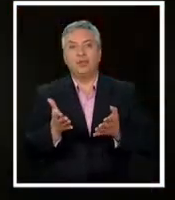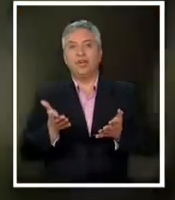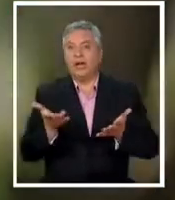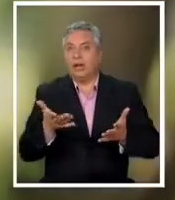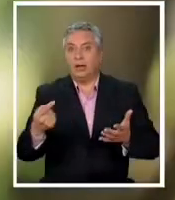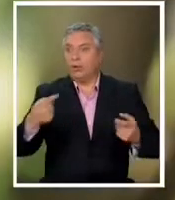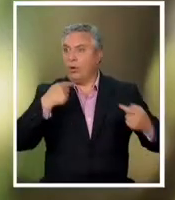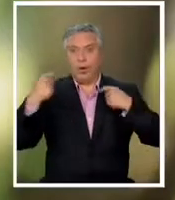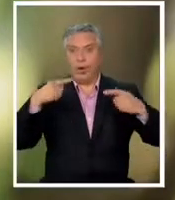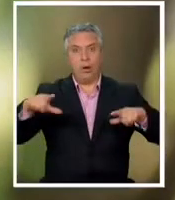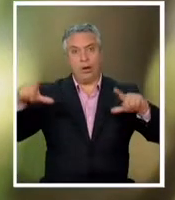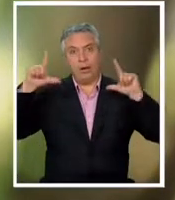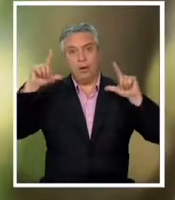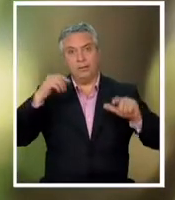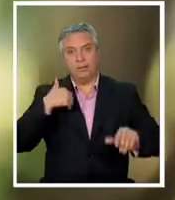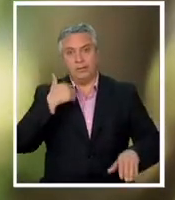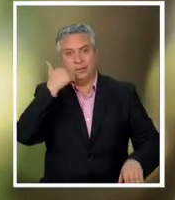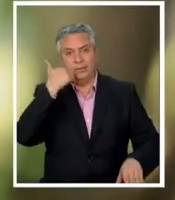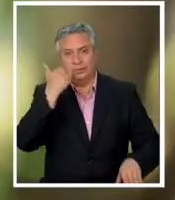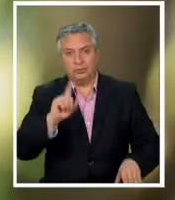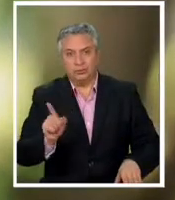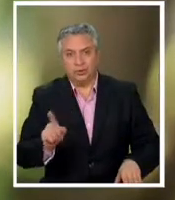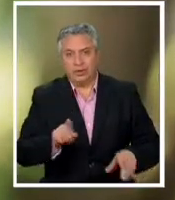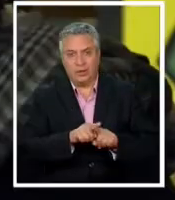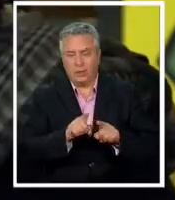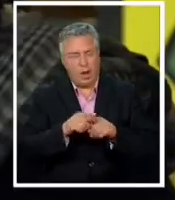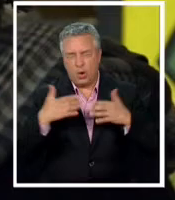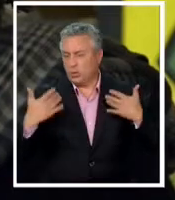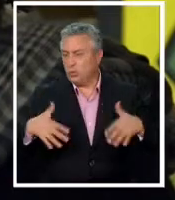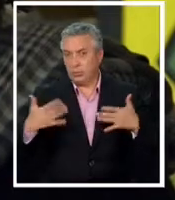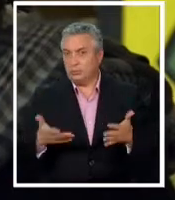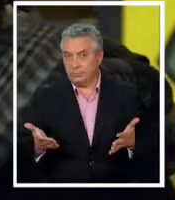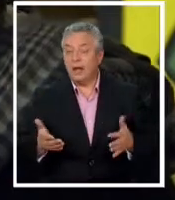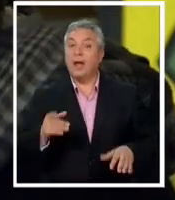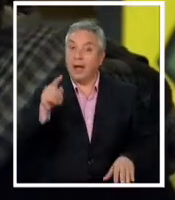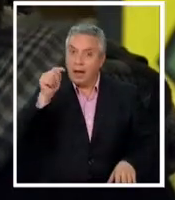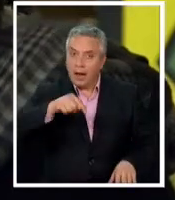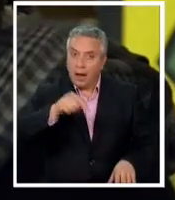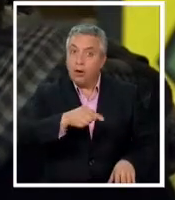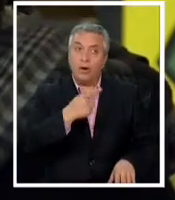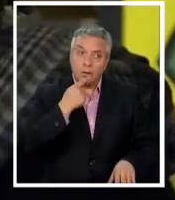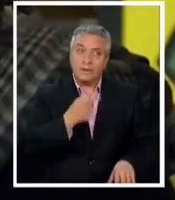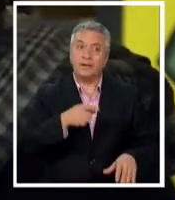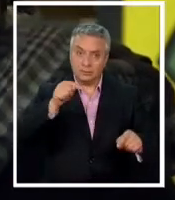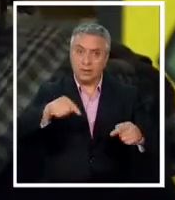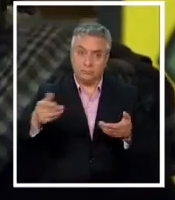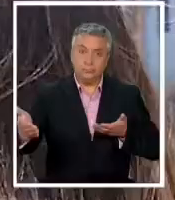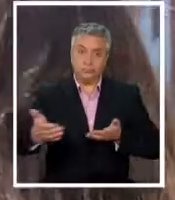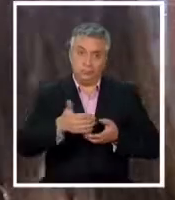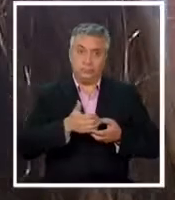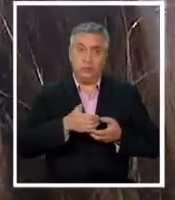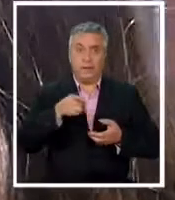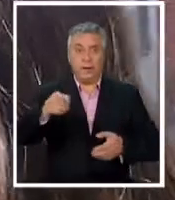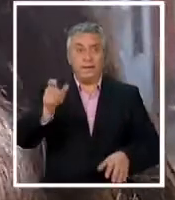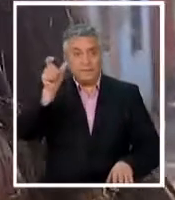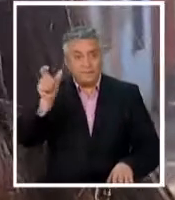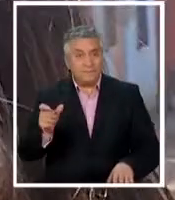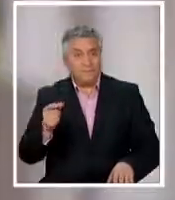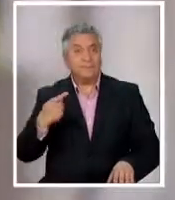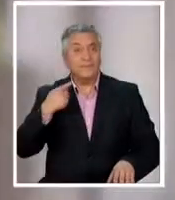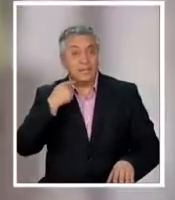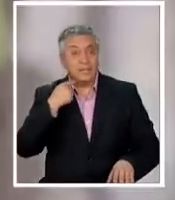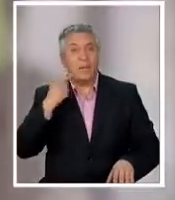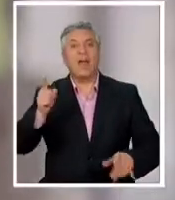salvaje. El Ministerio Público podría pedir a la Iglesia los antecedentes que hasta ahora haya recogido pero aún así la víctima deberá